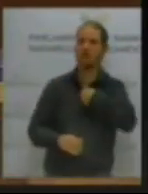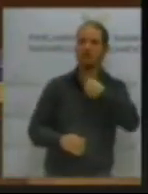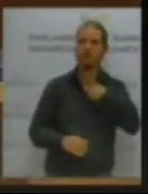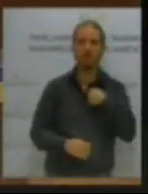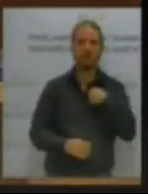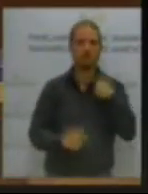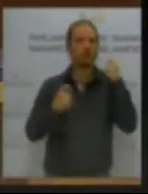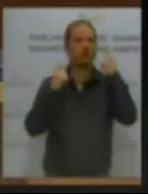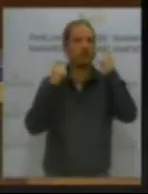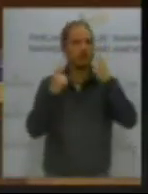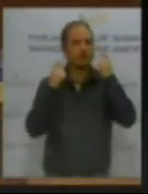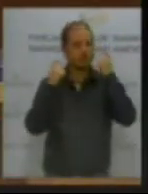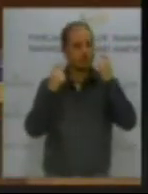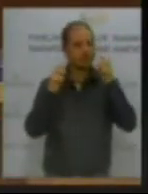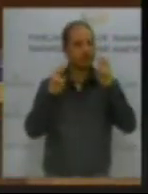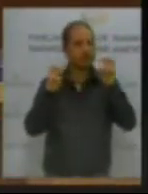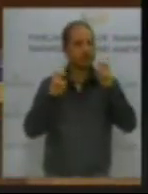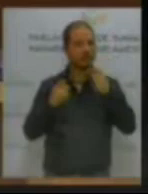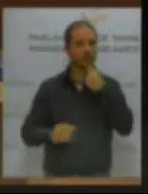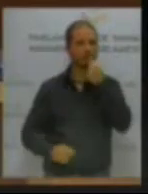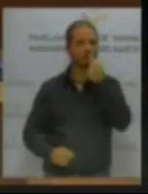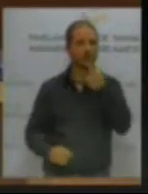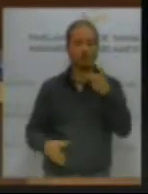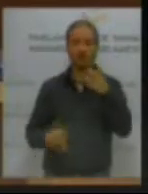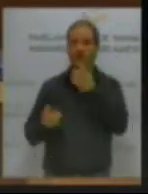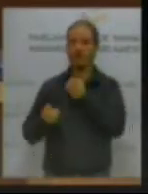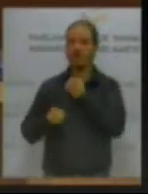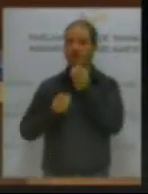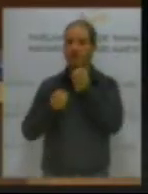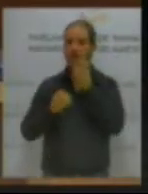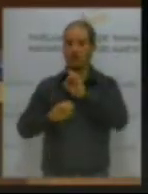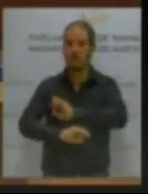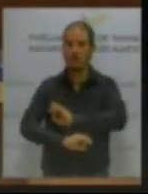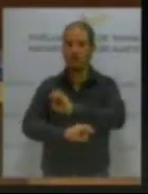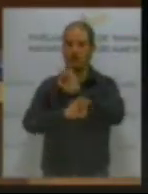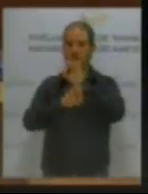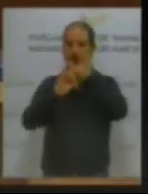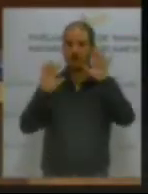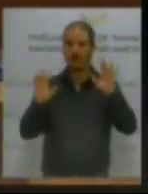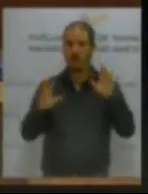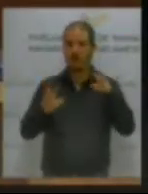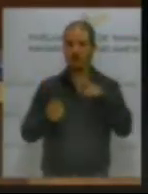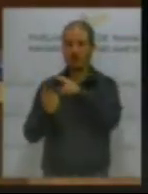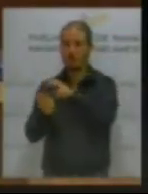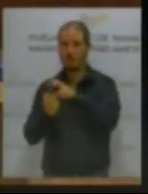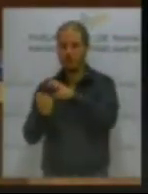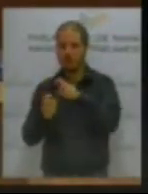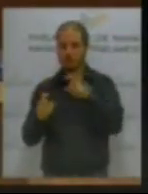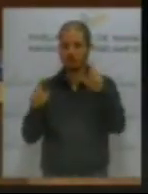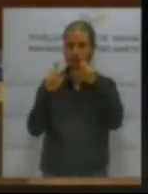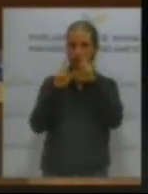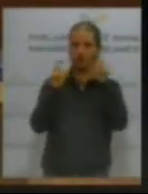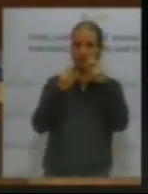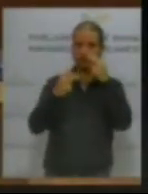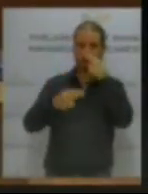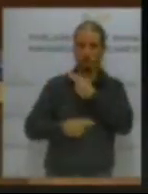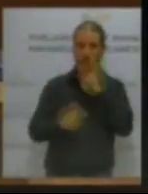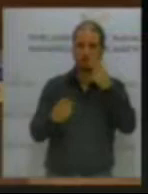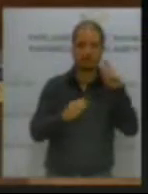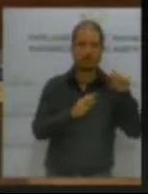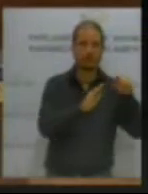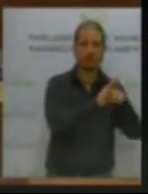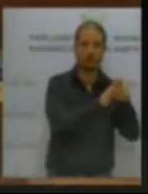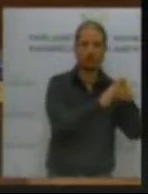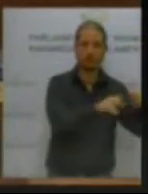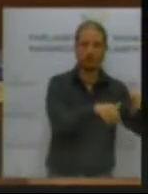intentado hablar del mismo y el informe deja bien claro que han sido el impuesto, el ente público, el fondo de residuos, los temas que más interés han tenido